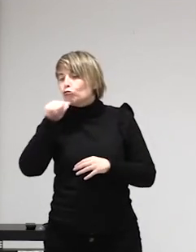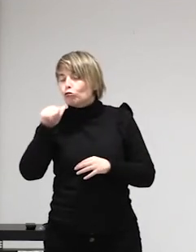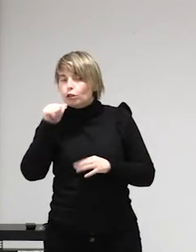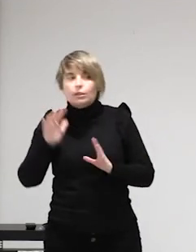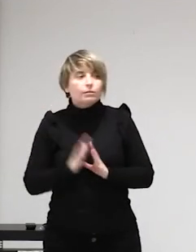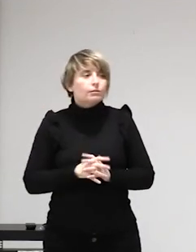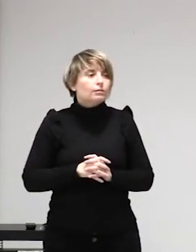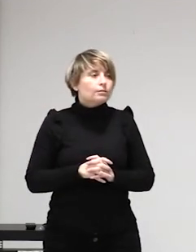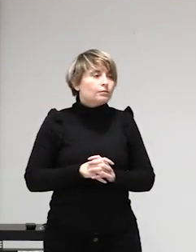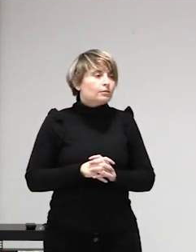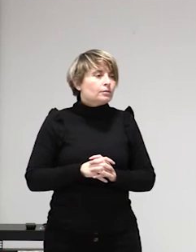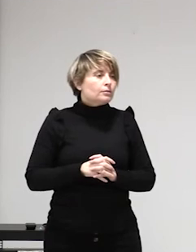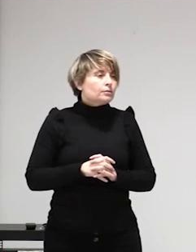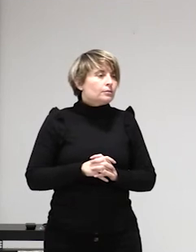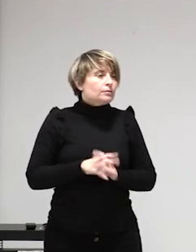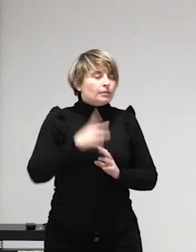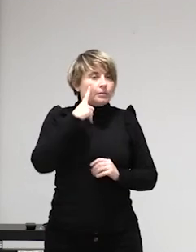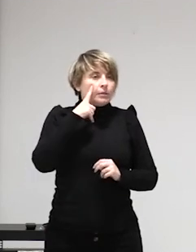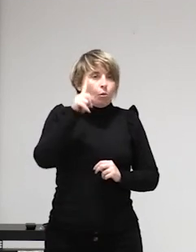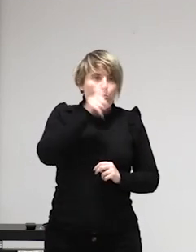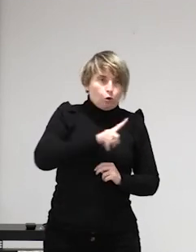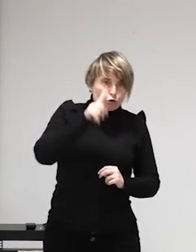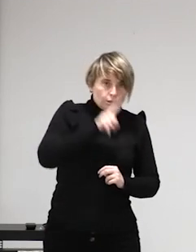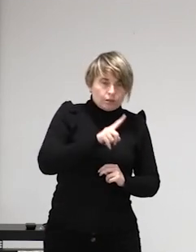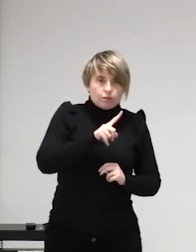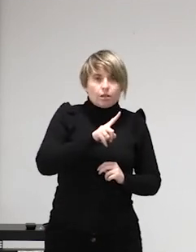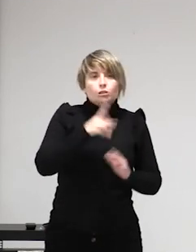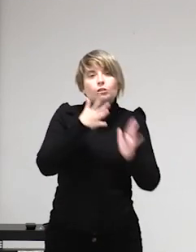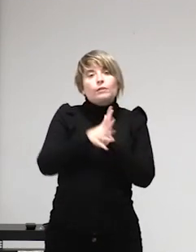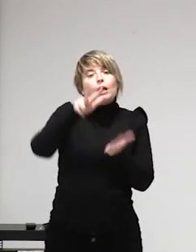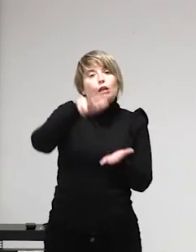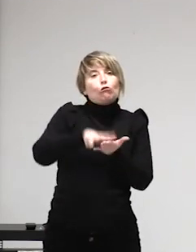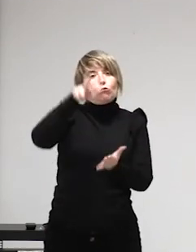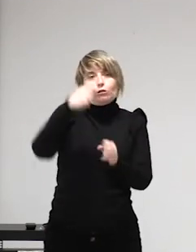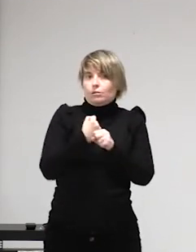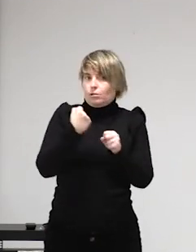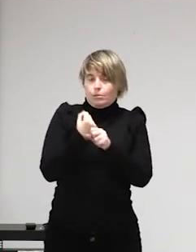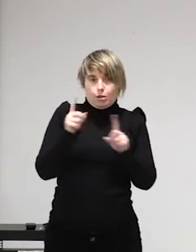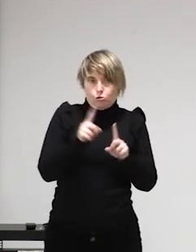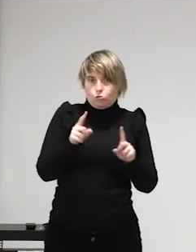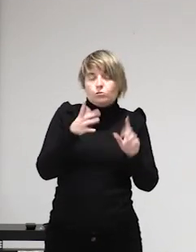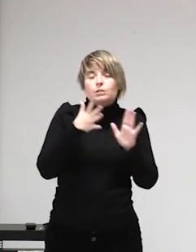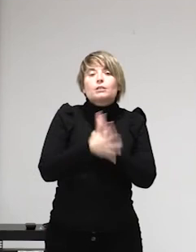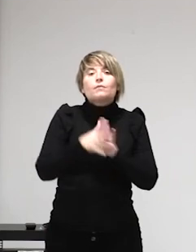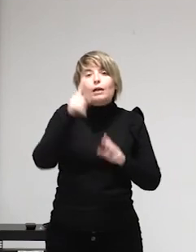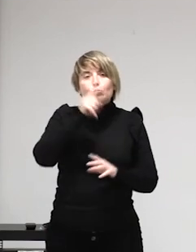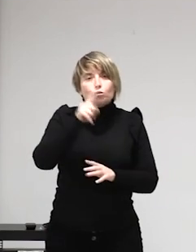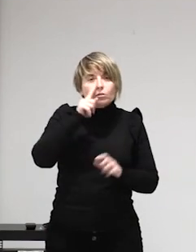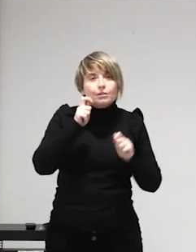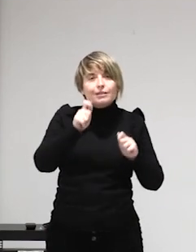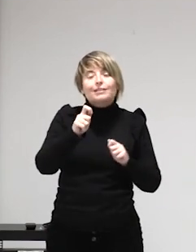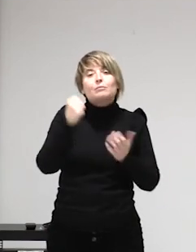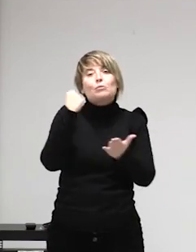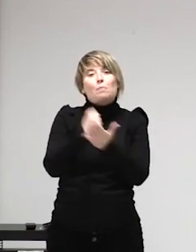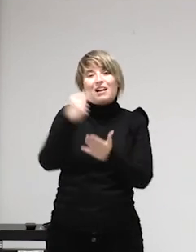dando la paga perdón la pensión mujeres migrantes que